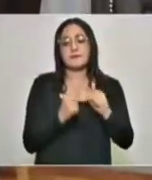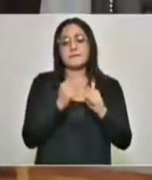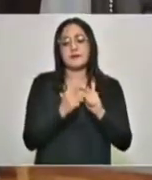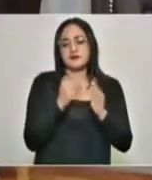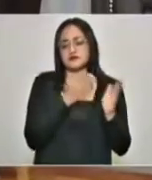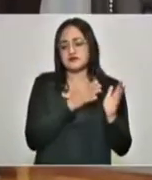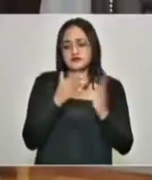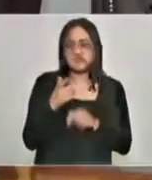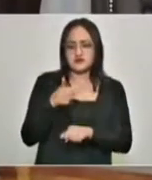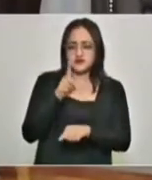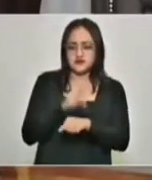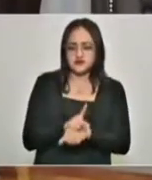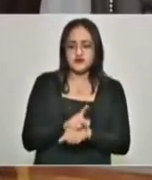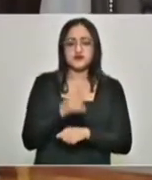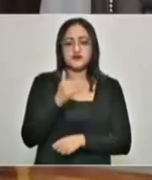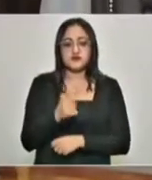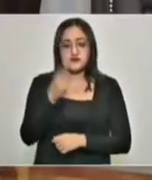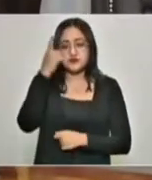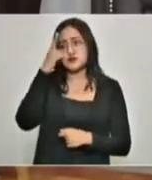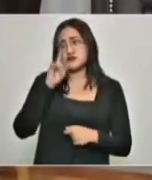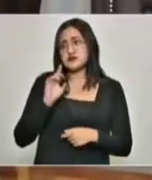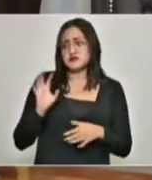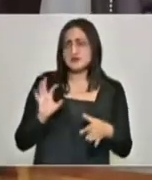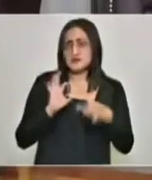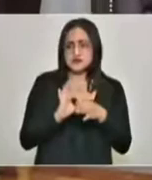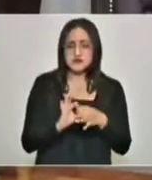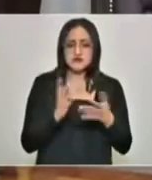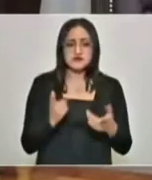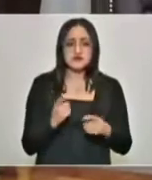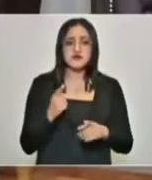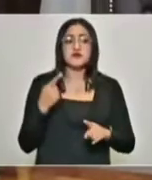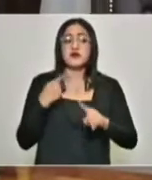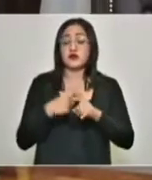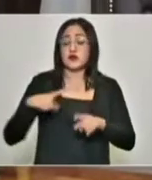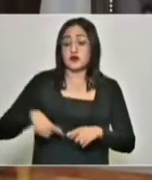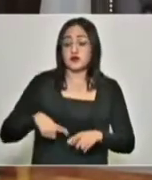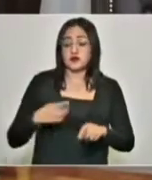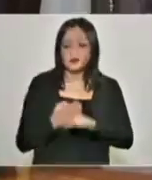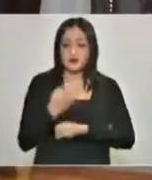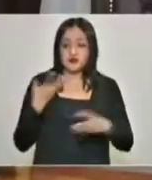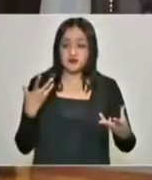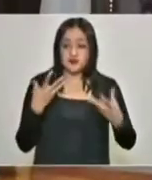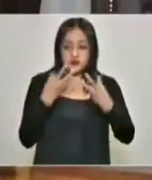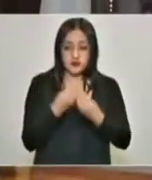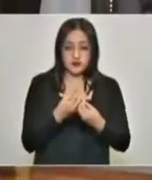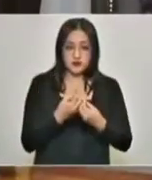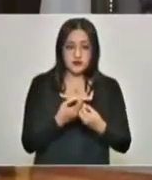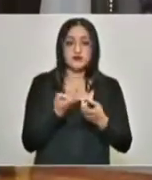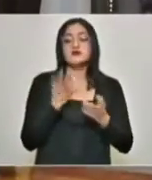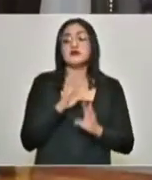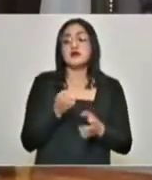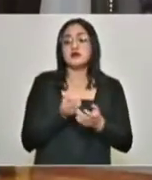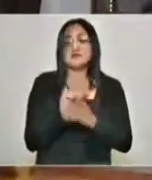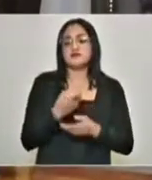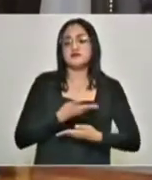durante el día y paralelamente ya las vigadas de gobierno del estado salieron a entregar